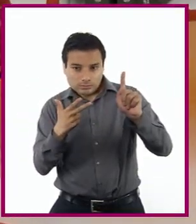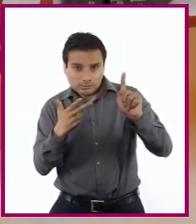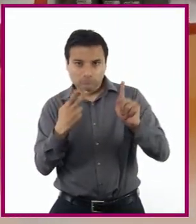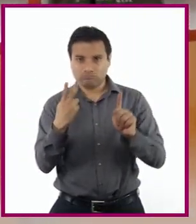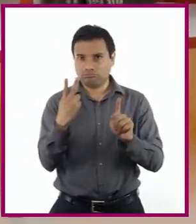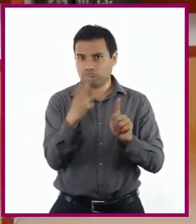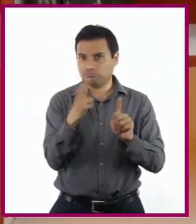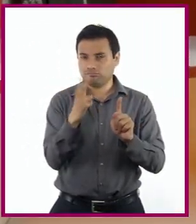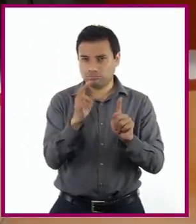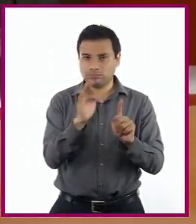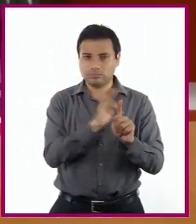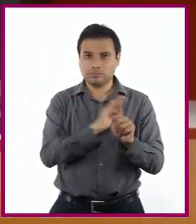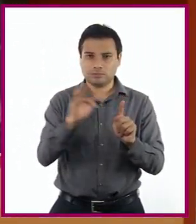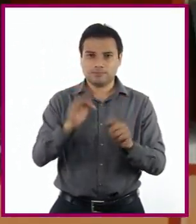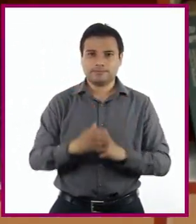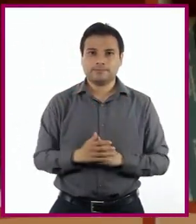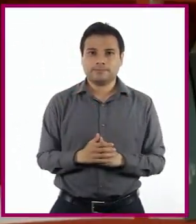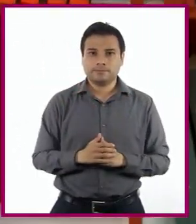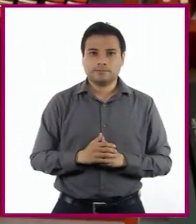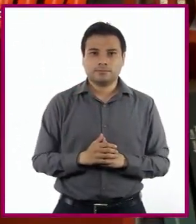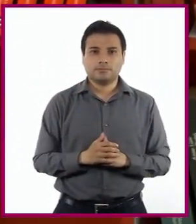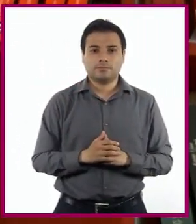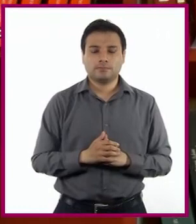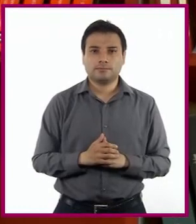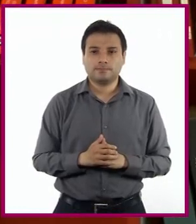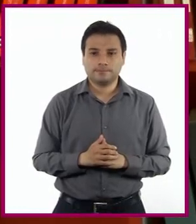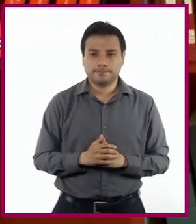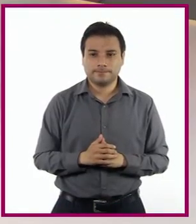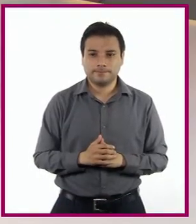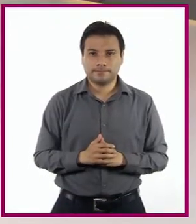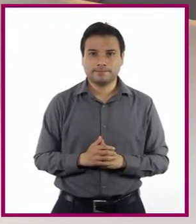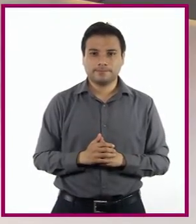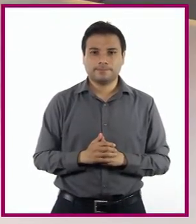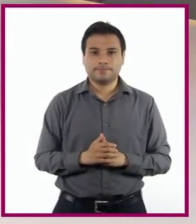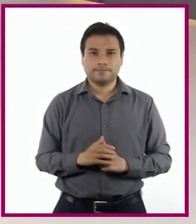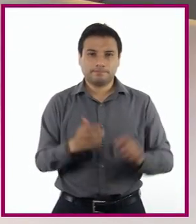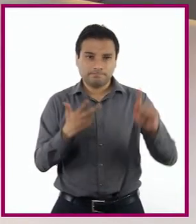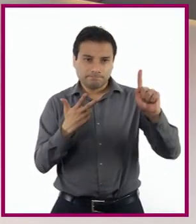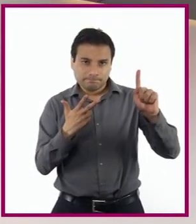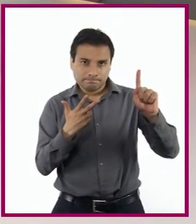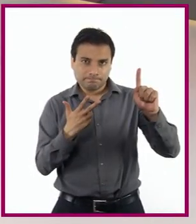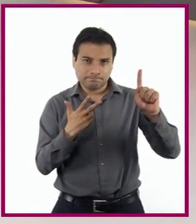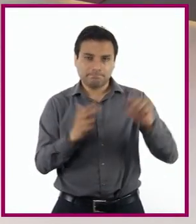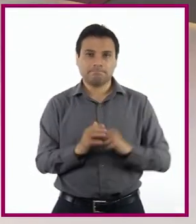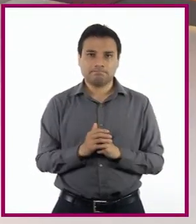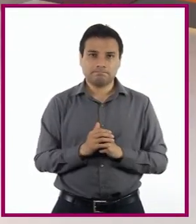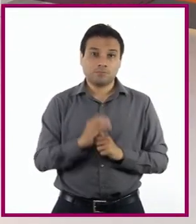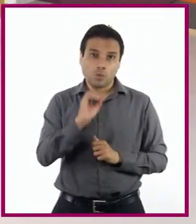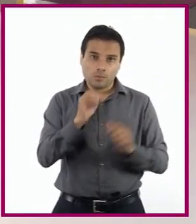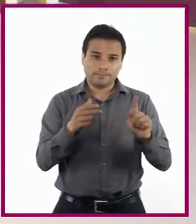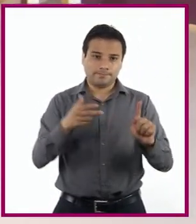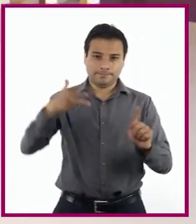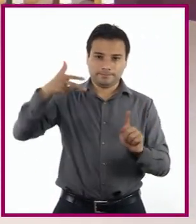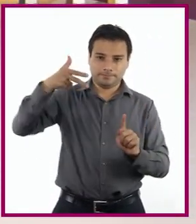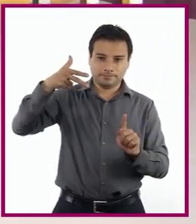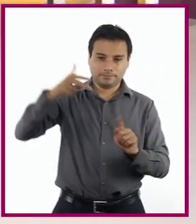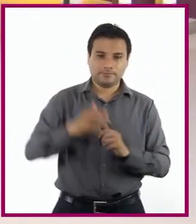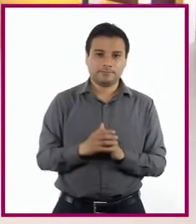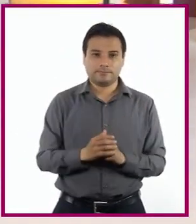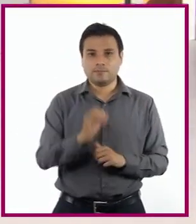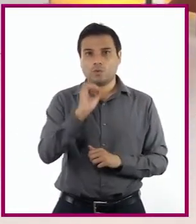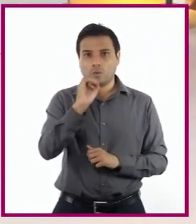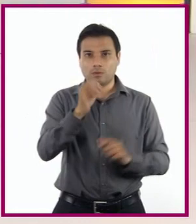hacia arriba Así Se llama picada y contrapicada O podríamos hacer Una toma